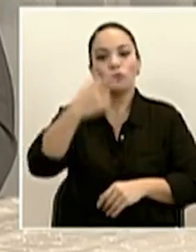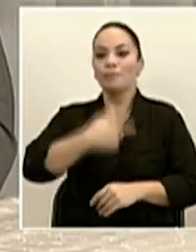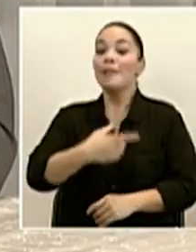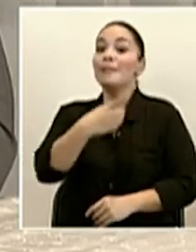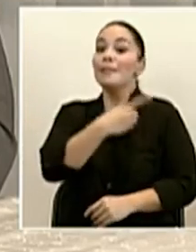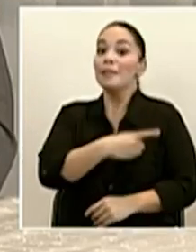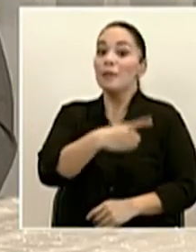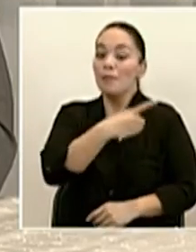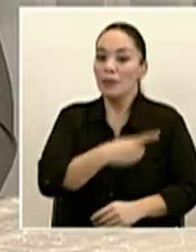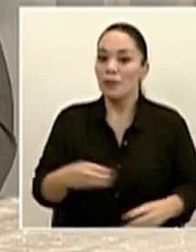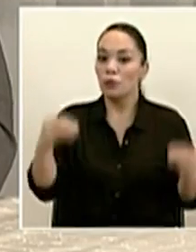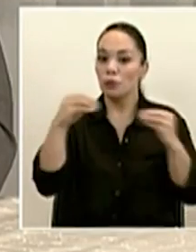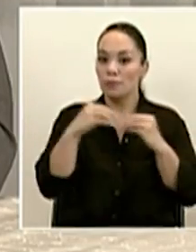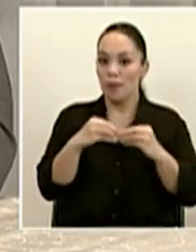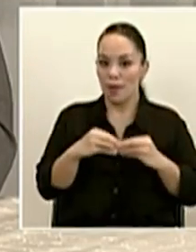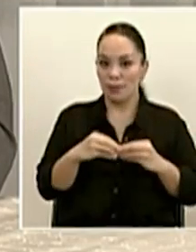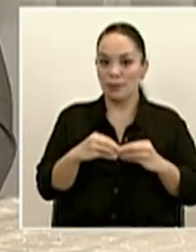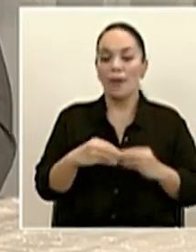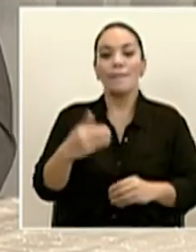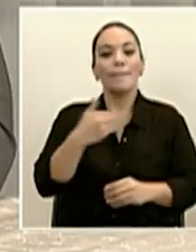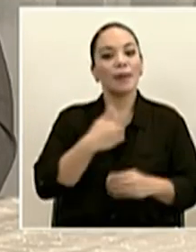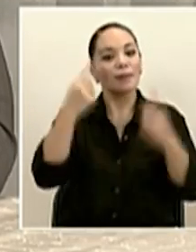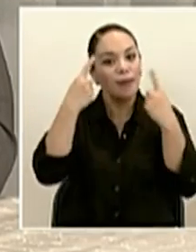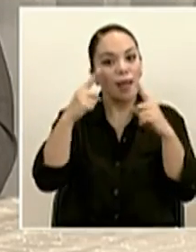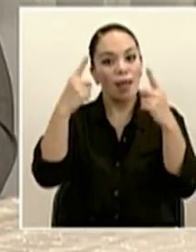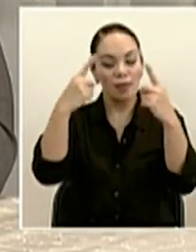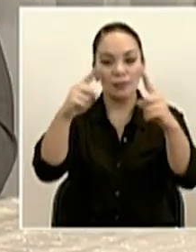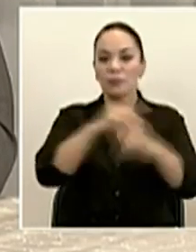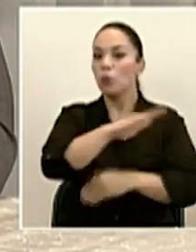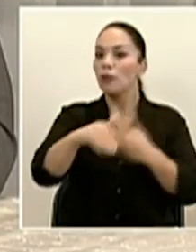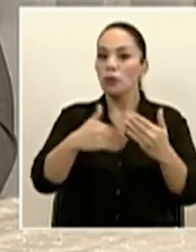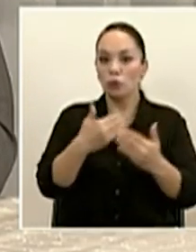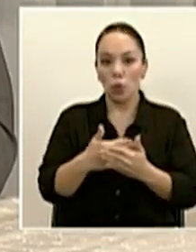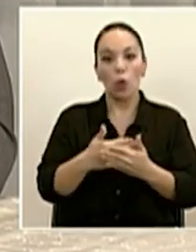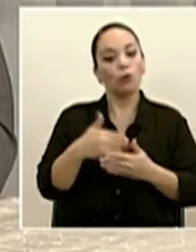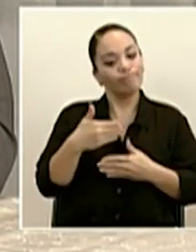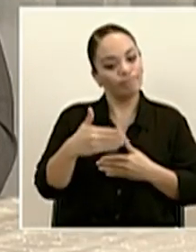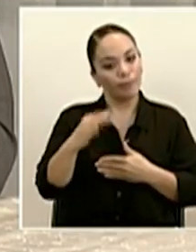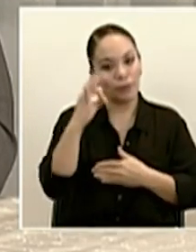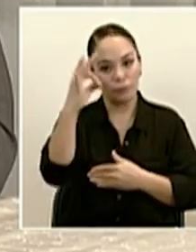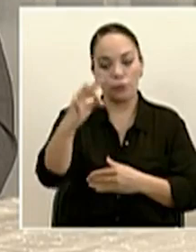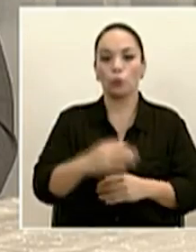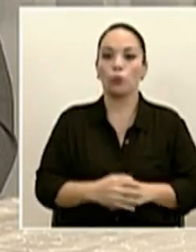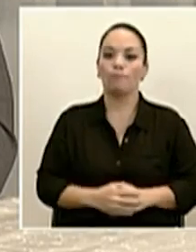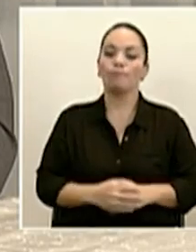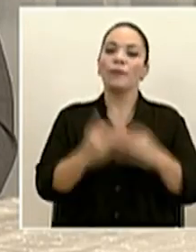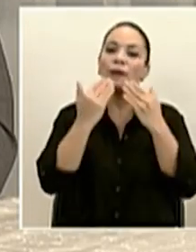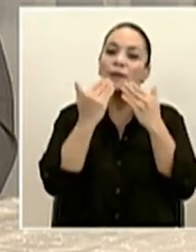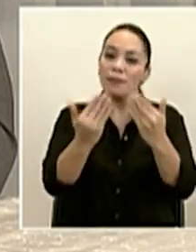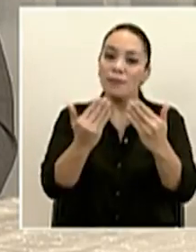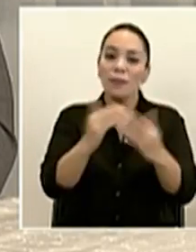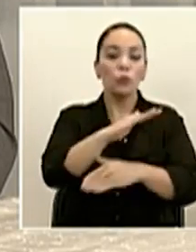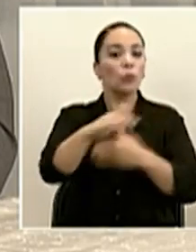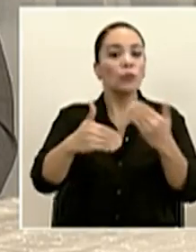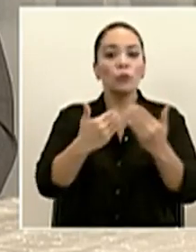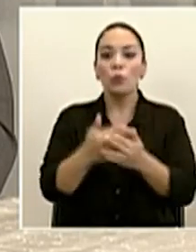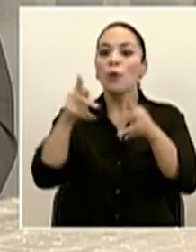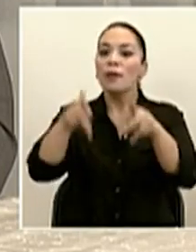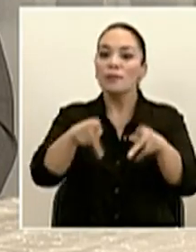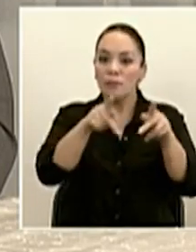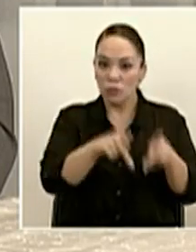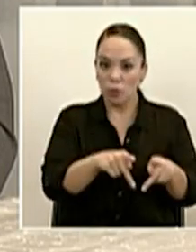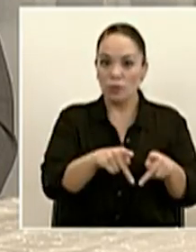más para que tengamos éxito en todo lo que viene por delante. Y mi agradecimiento a todas las personas,